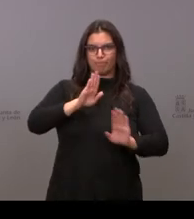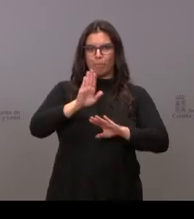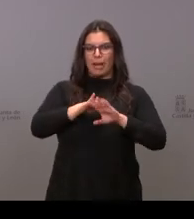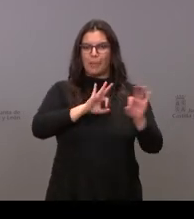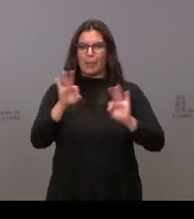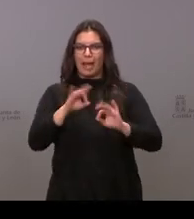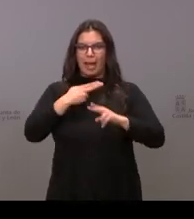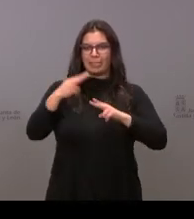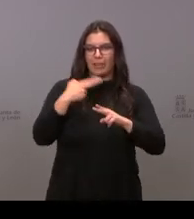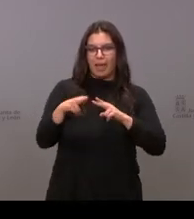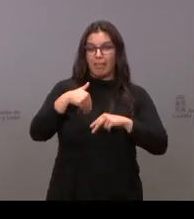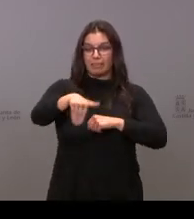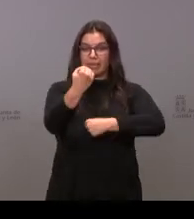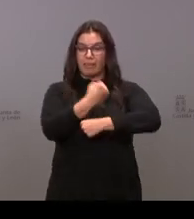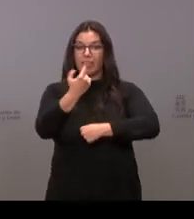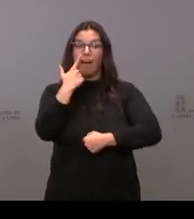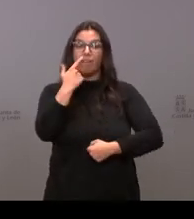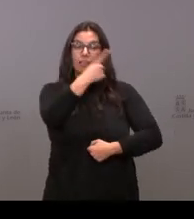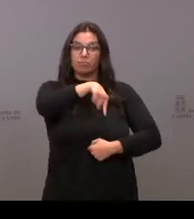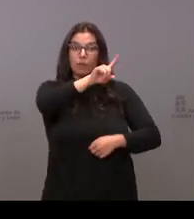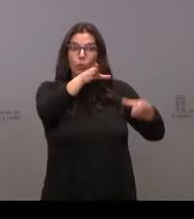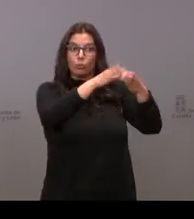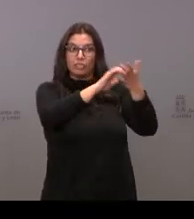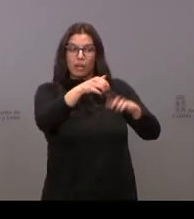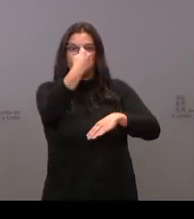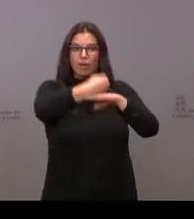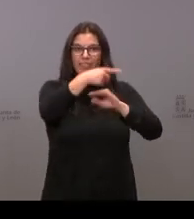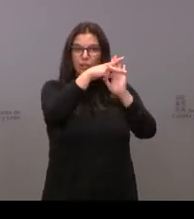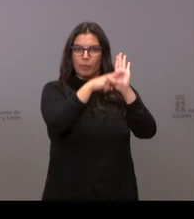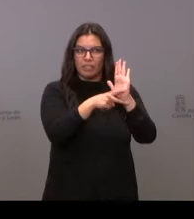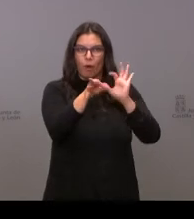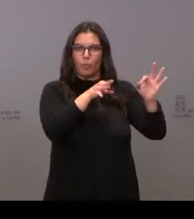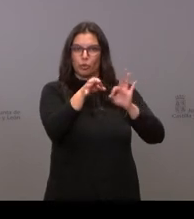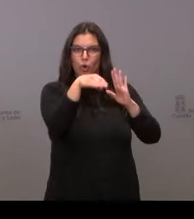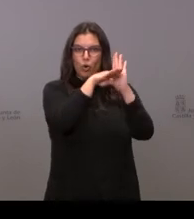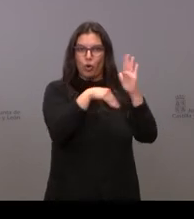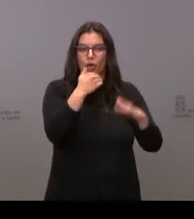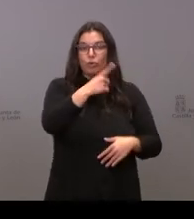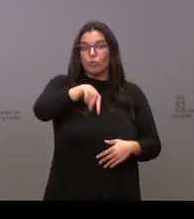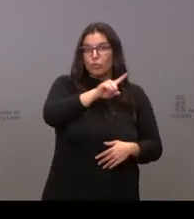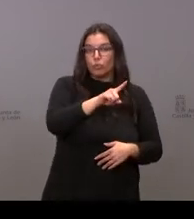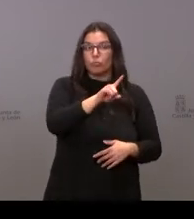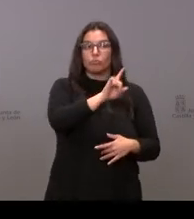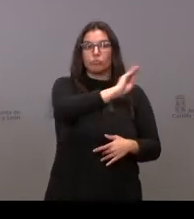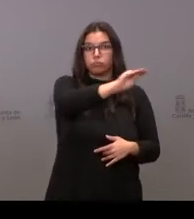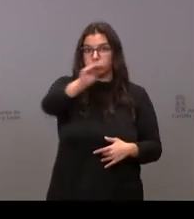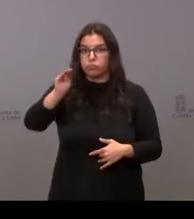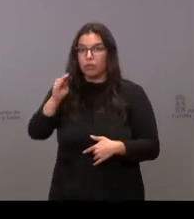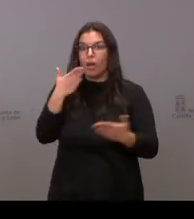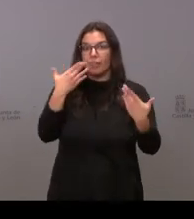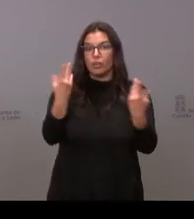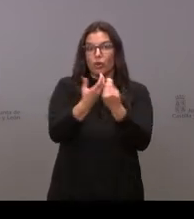actividades a la espera de si la Junta establece algún tipo de protocolo, algunas instrucciones. Entonces, mi pregunta es si se van a poner en contacto con los ayuntamientos para